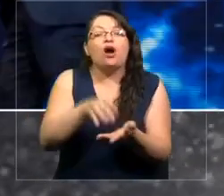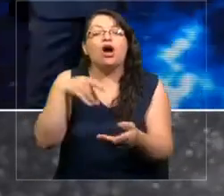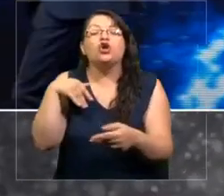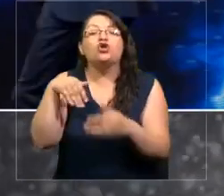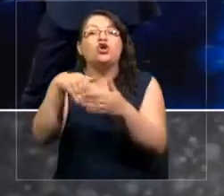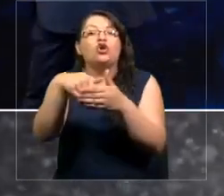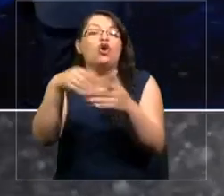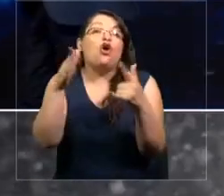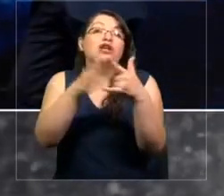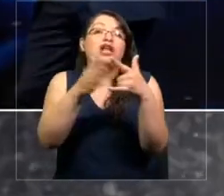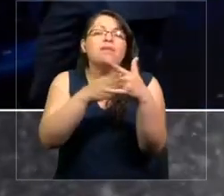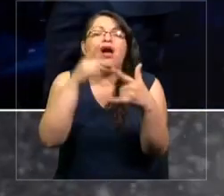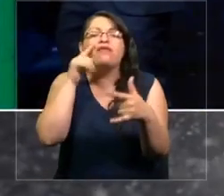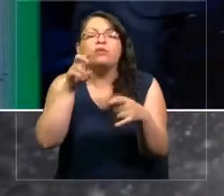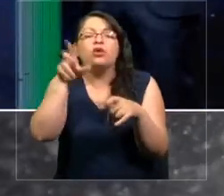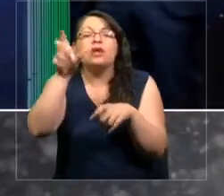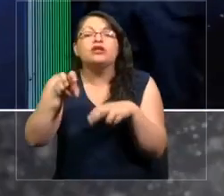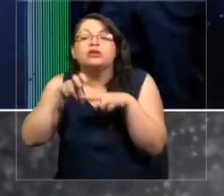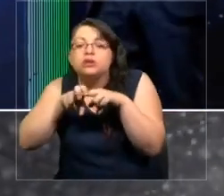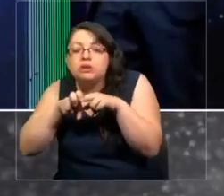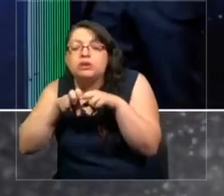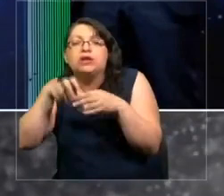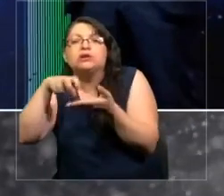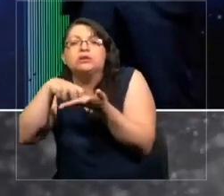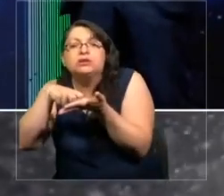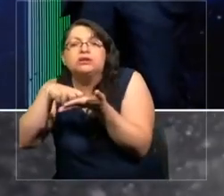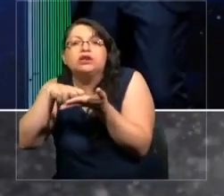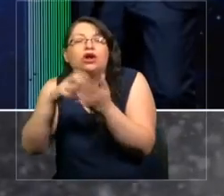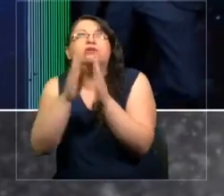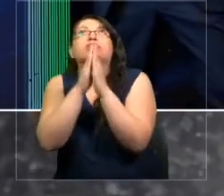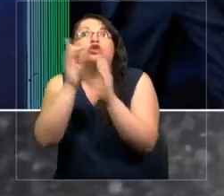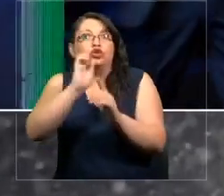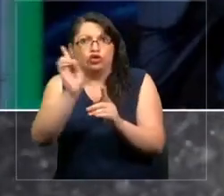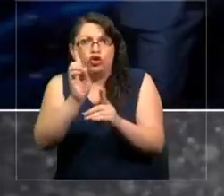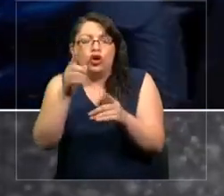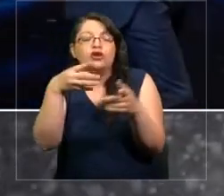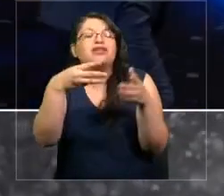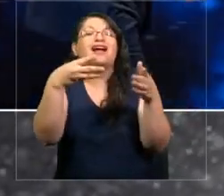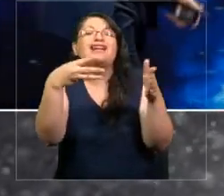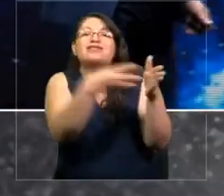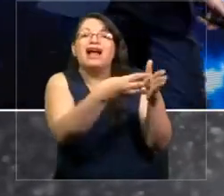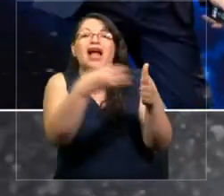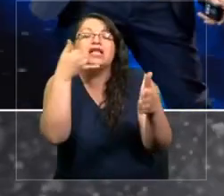una persona arrodillada en una esquina y no está rezando, está cargando el teléfono? ¿No les ha tocado verlo?